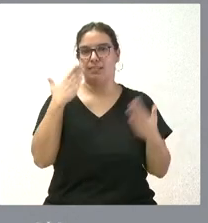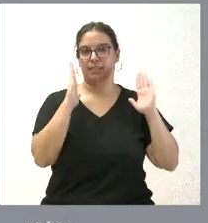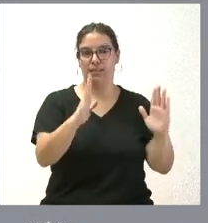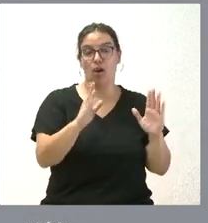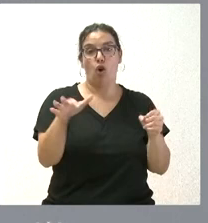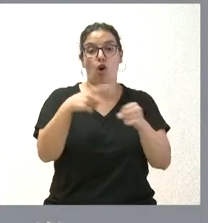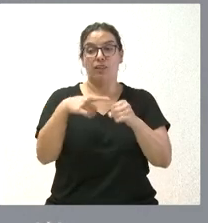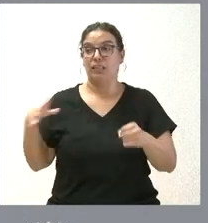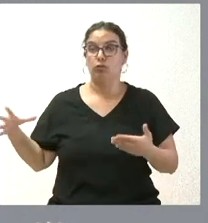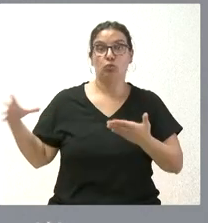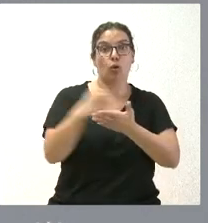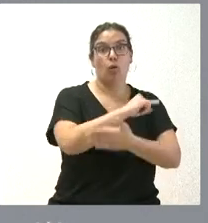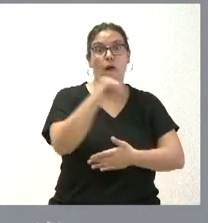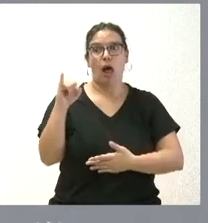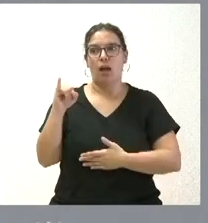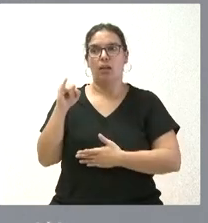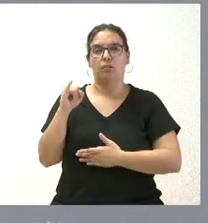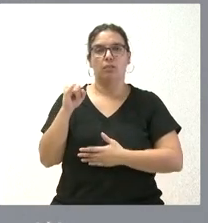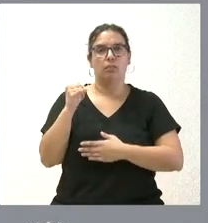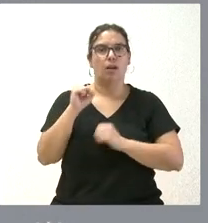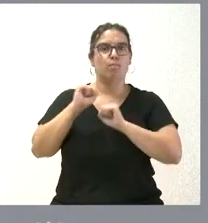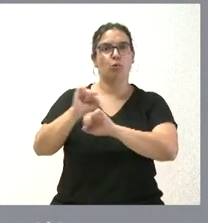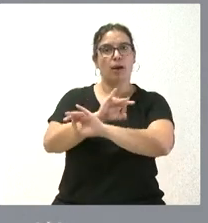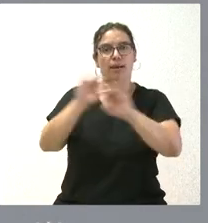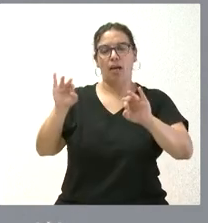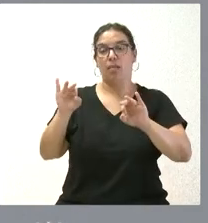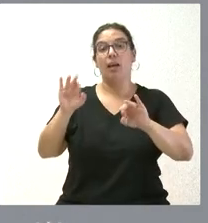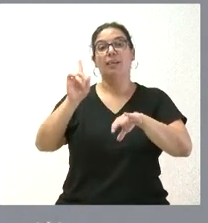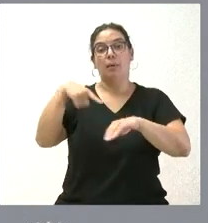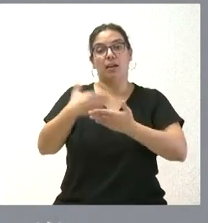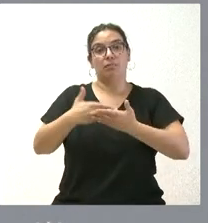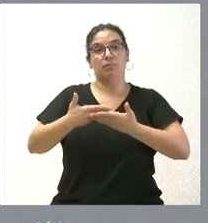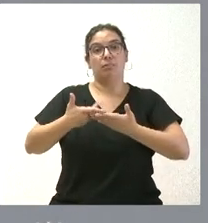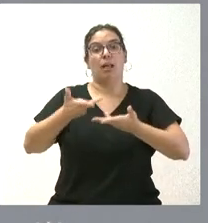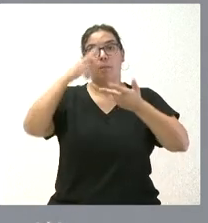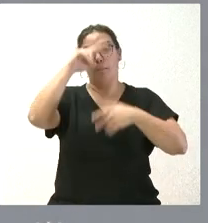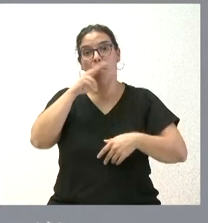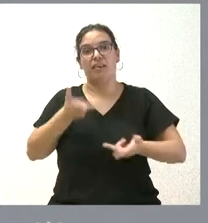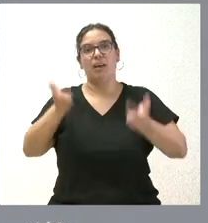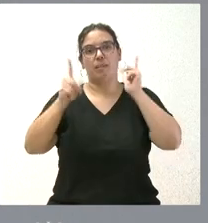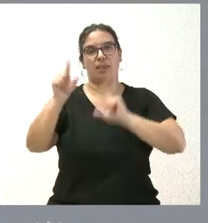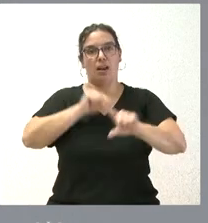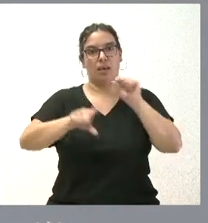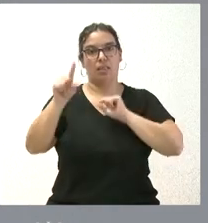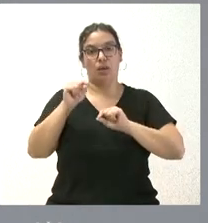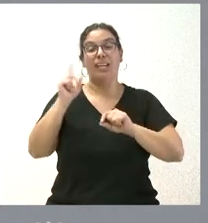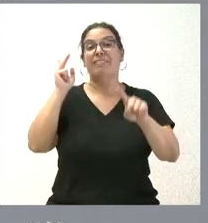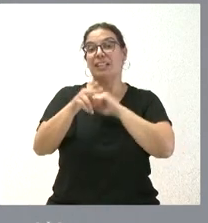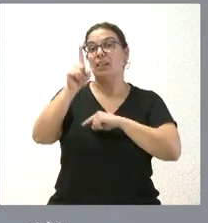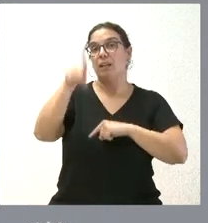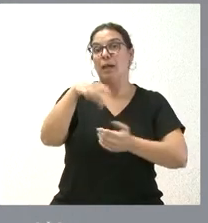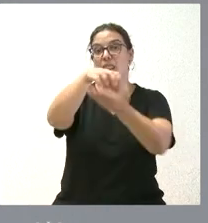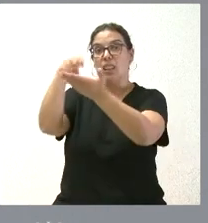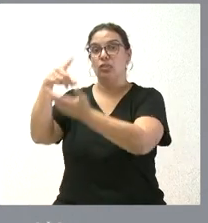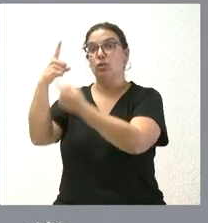disponible sin excluir a nadie, garantizando la libertad de elección por parte de los padres y evitando el cierre de